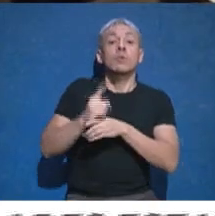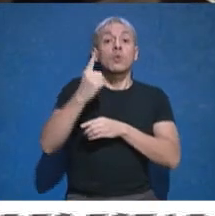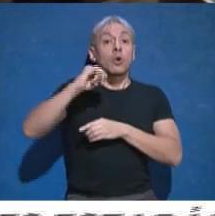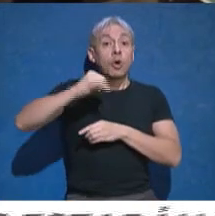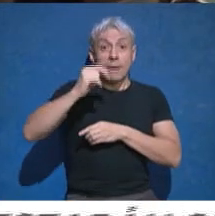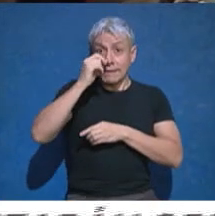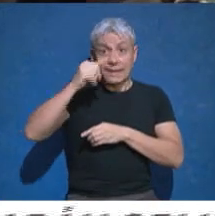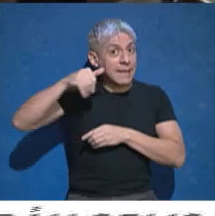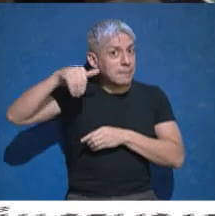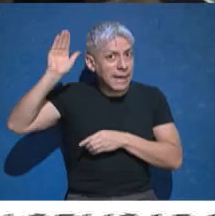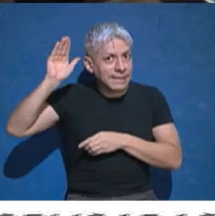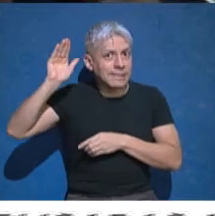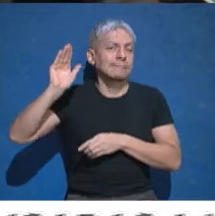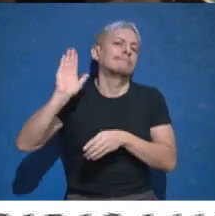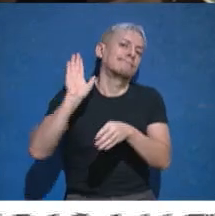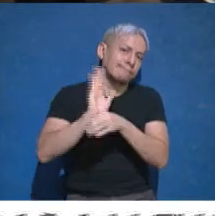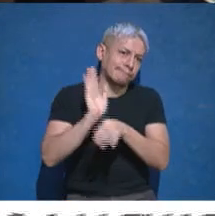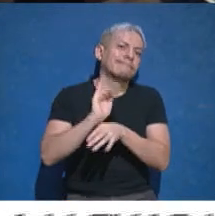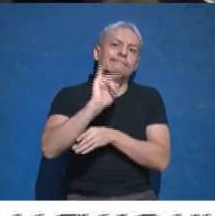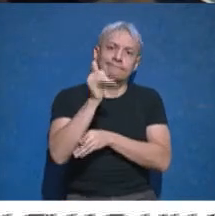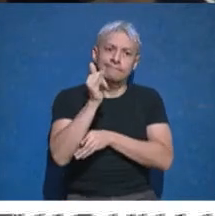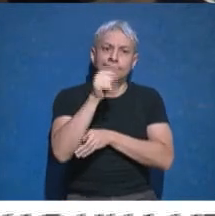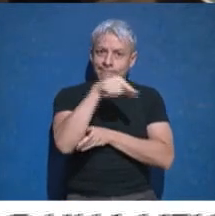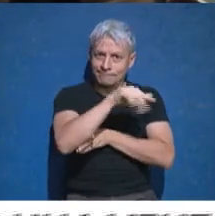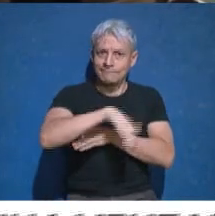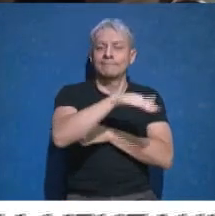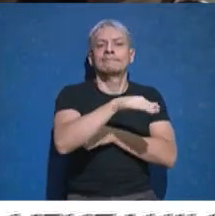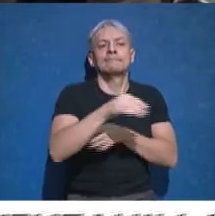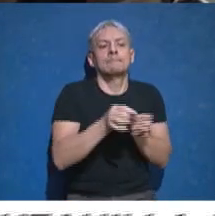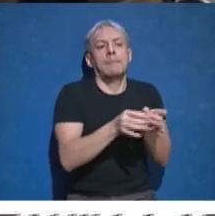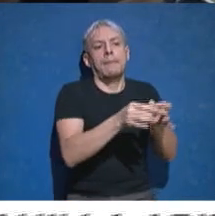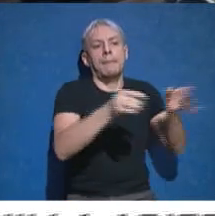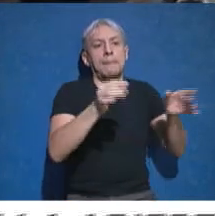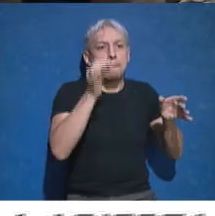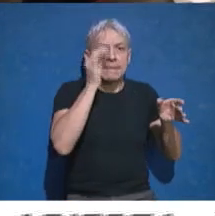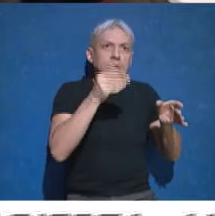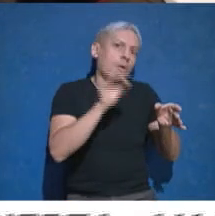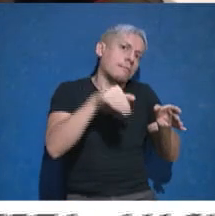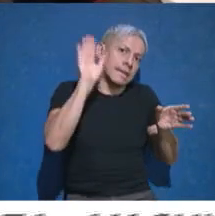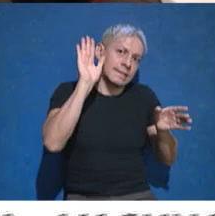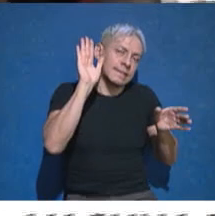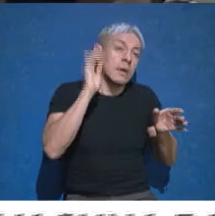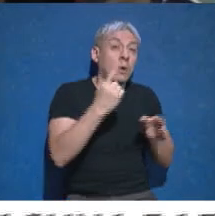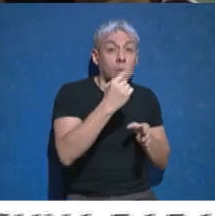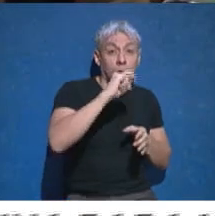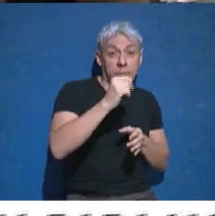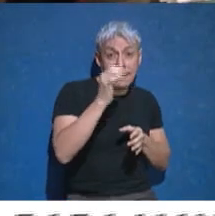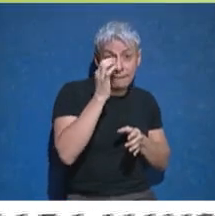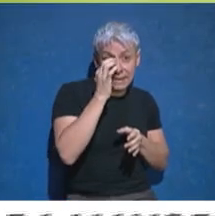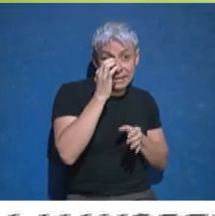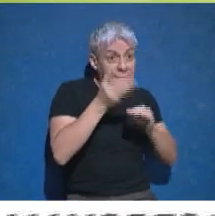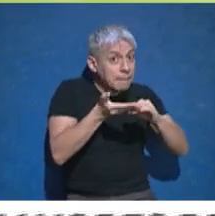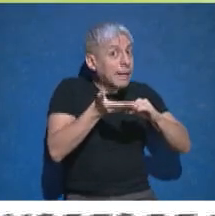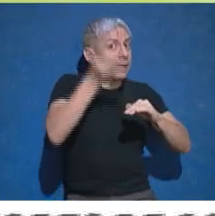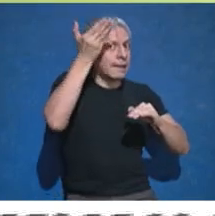,20 significa que los casos aumentaron el 20% o más. O sea, de 1,20 para arriba